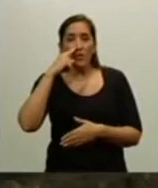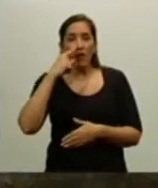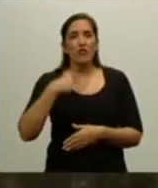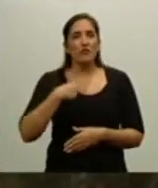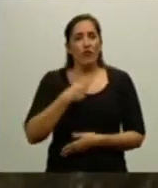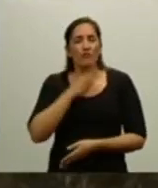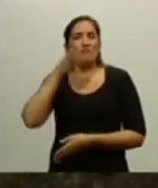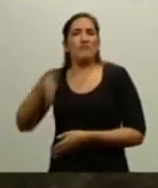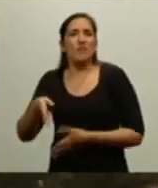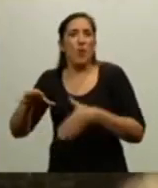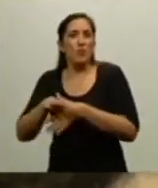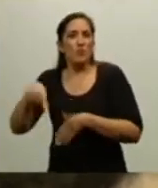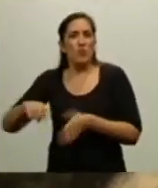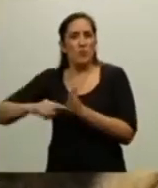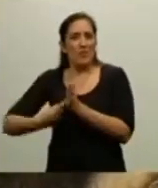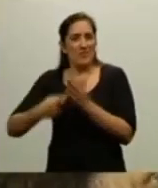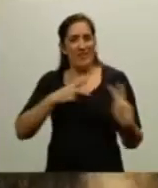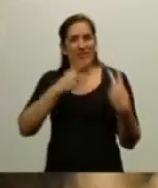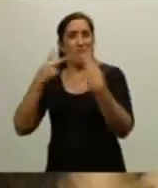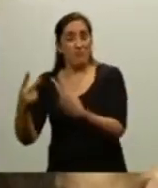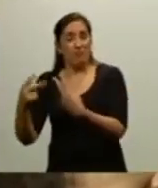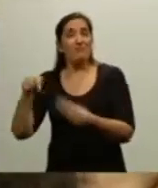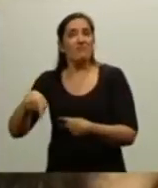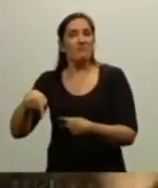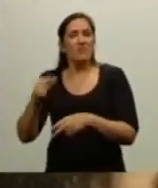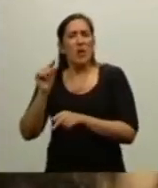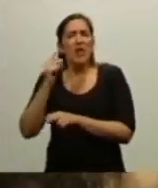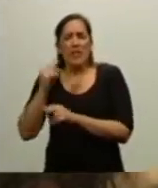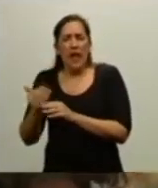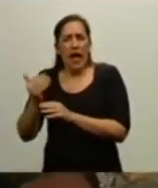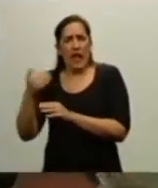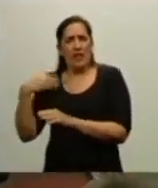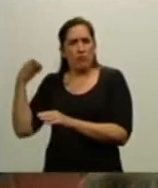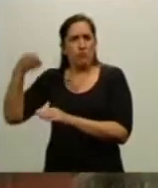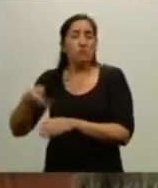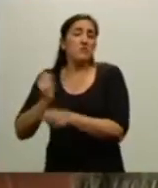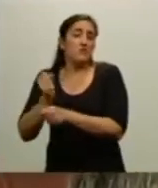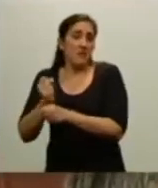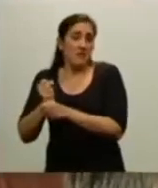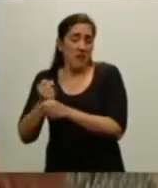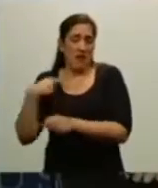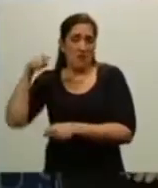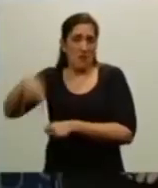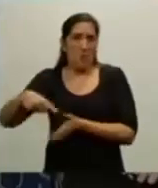Aires era yo por cuestiones de trabajo. Había llegado unos días antes y salí de La Plata